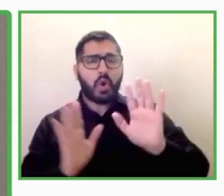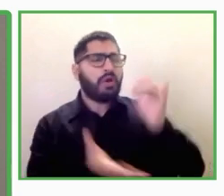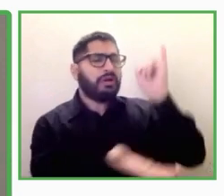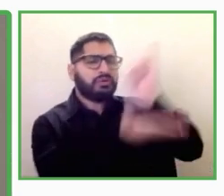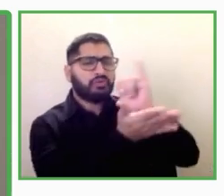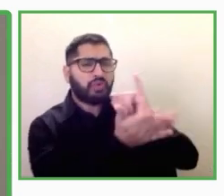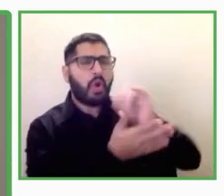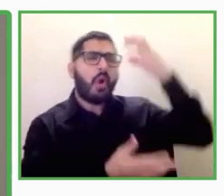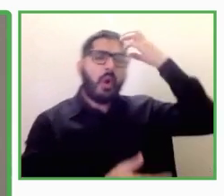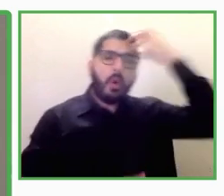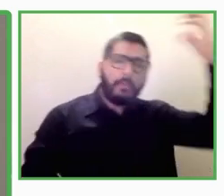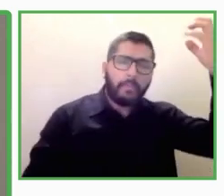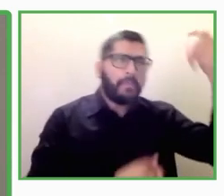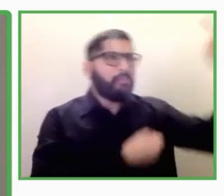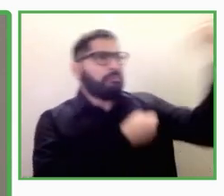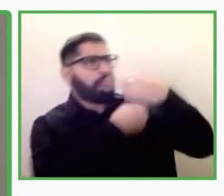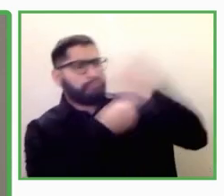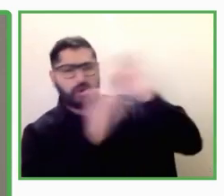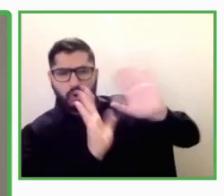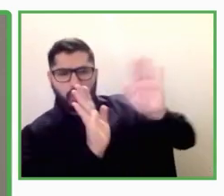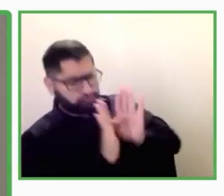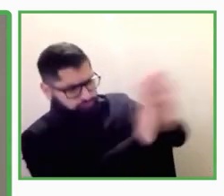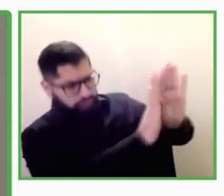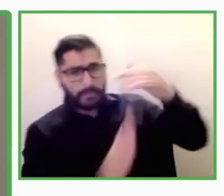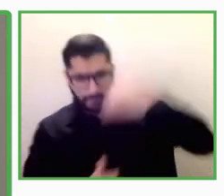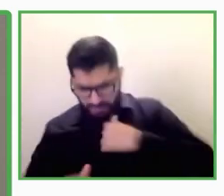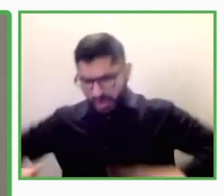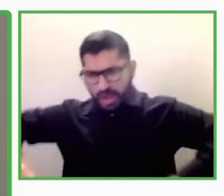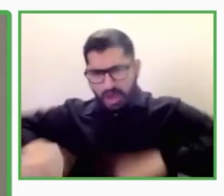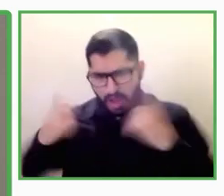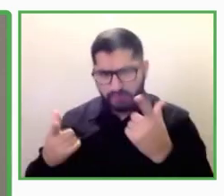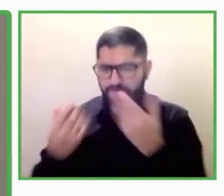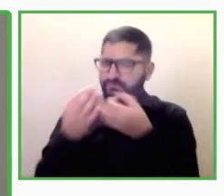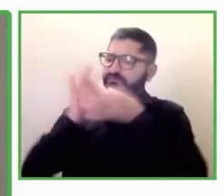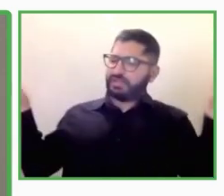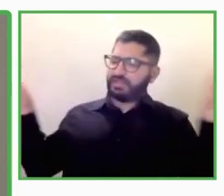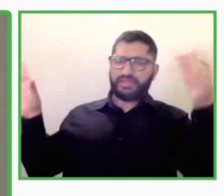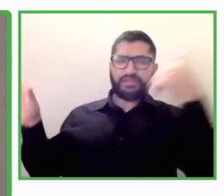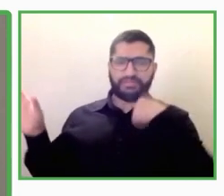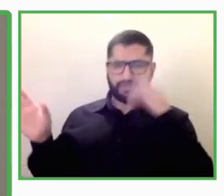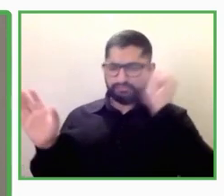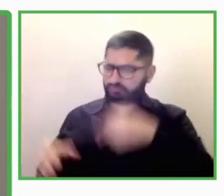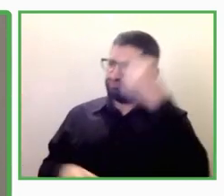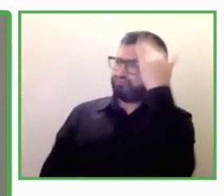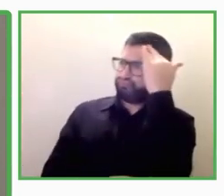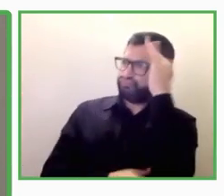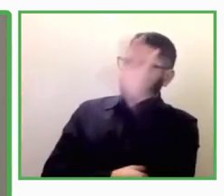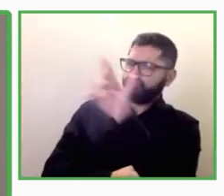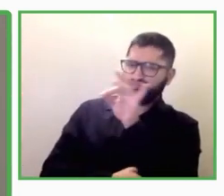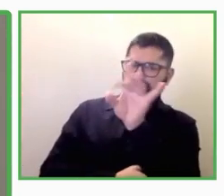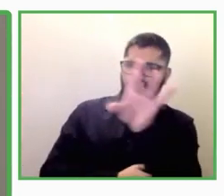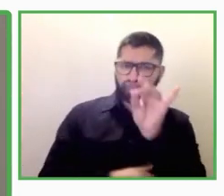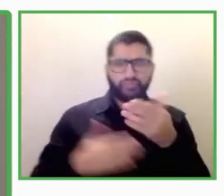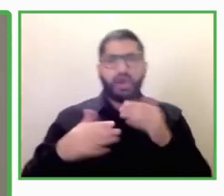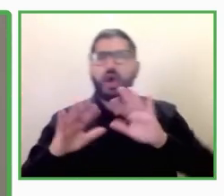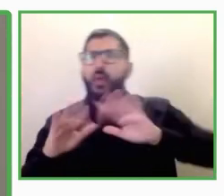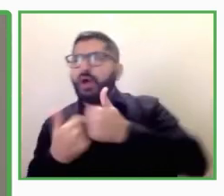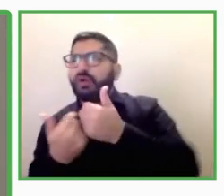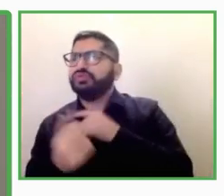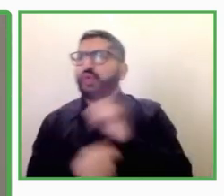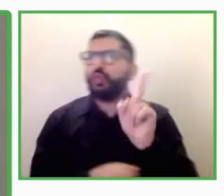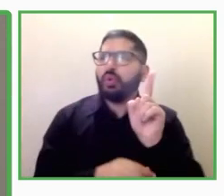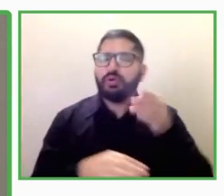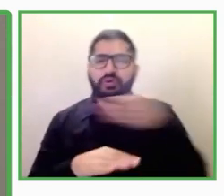quiere encaminar su vida laboral. Eso también, nuevamente, es sencillo de afirmar, pero no es tan fácil de llevar a cabo.